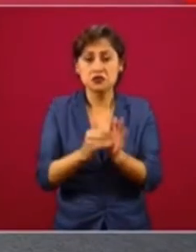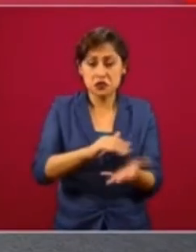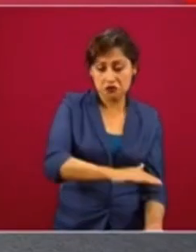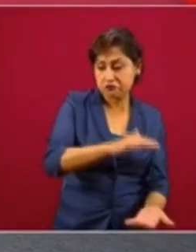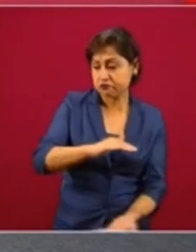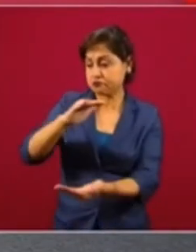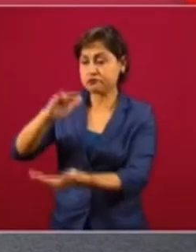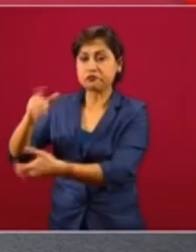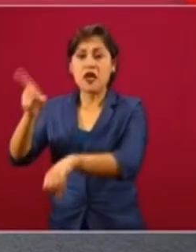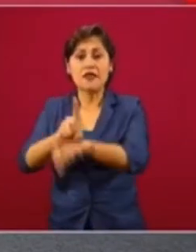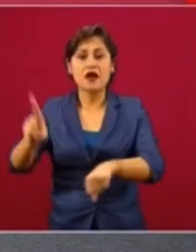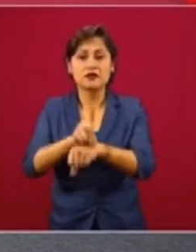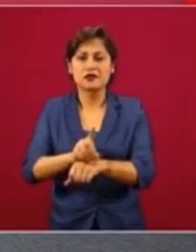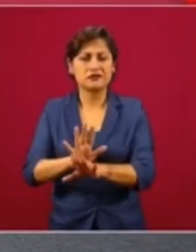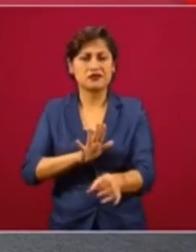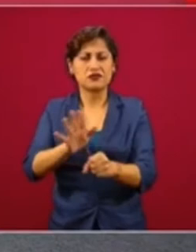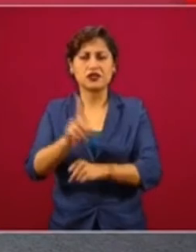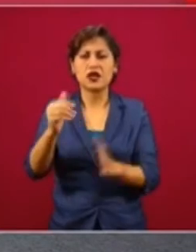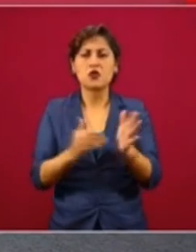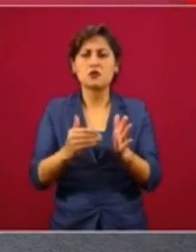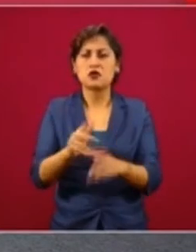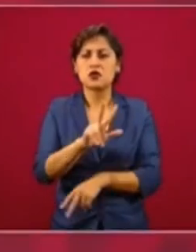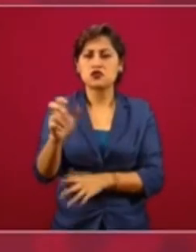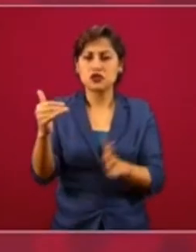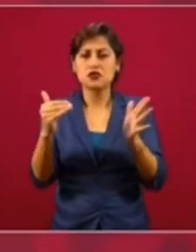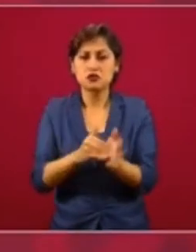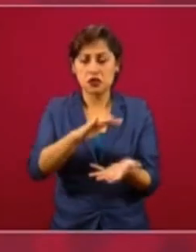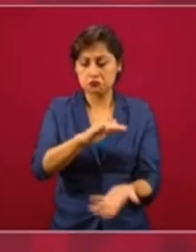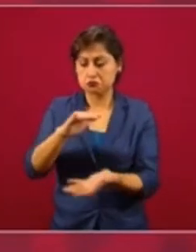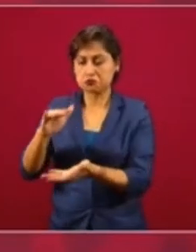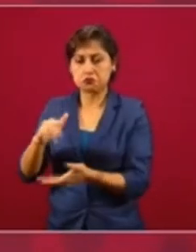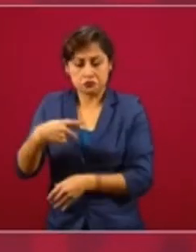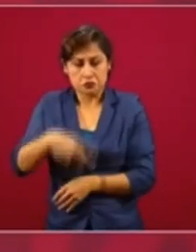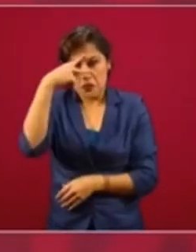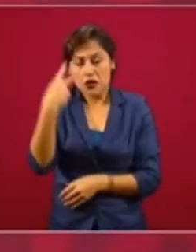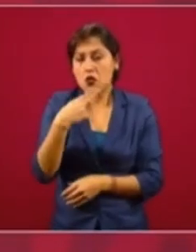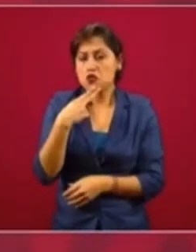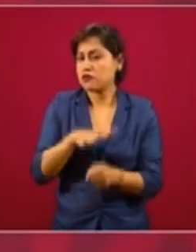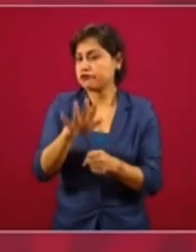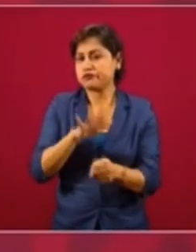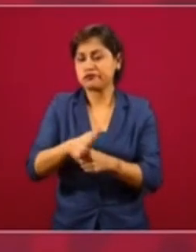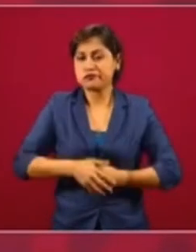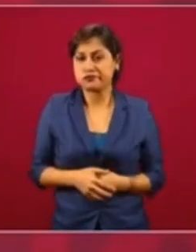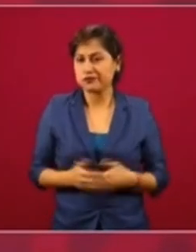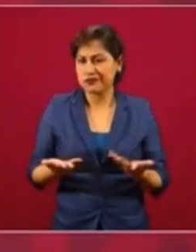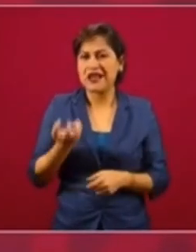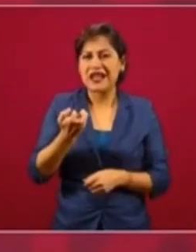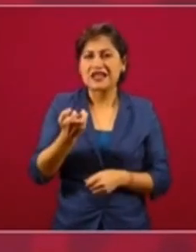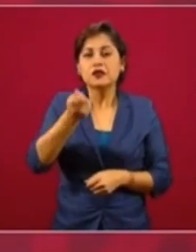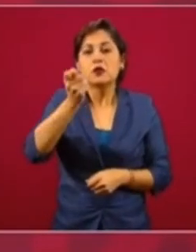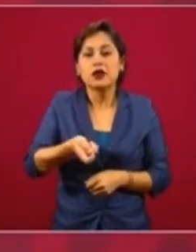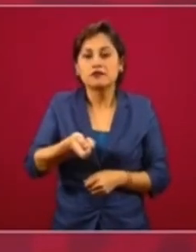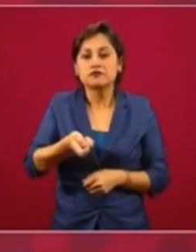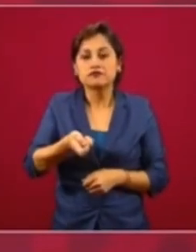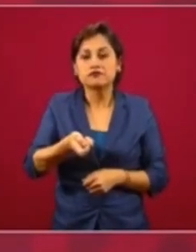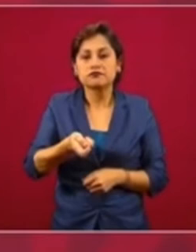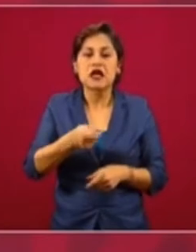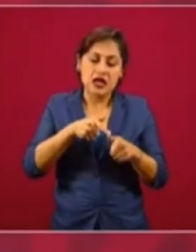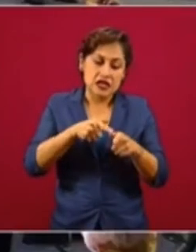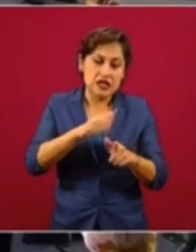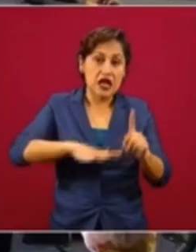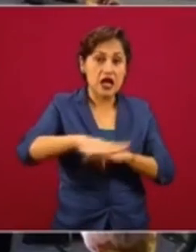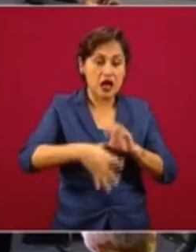sino con 1.800.000 barriles tenemos para nuestro consumo interno. ¿Qué va a significar esto? De vamos a dejar reservas